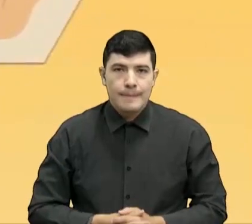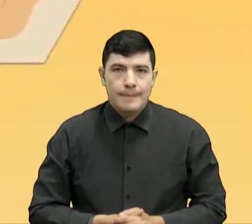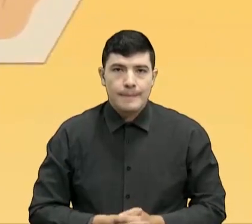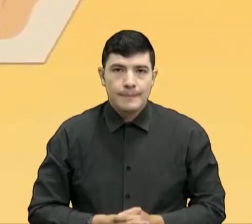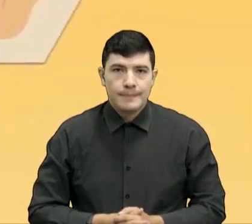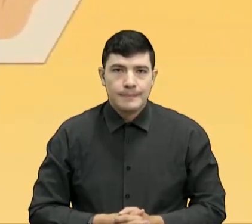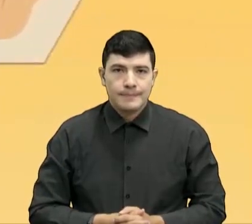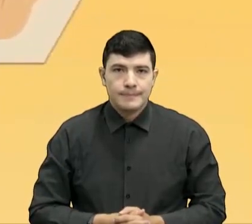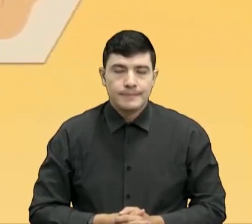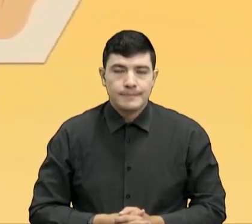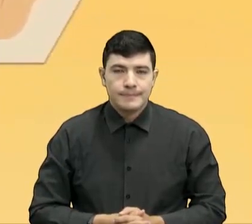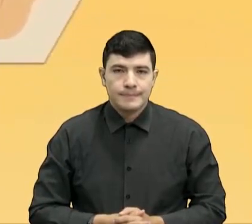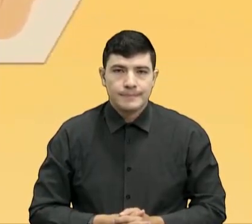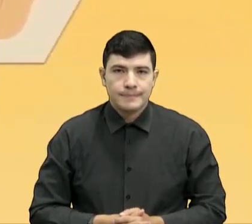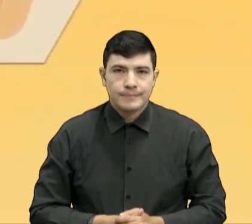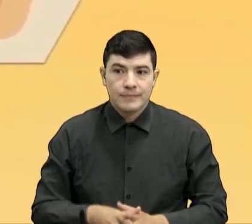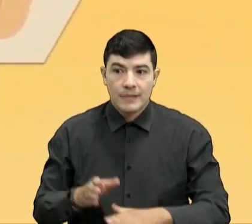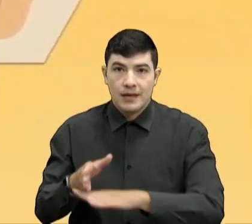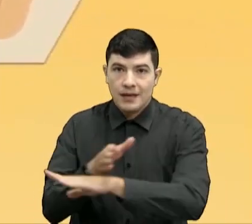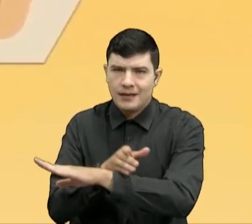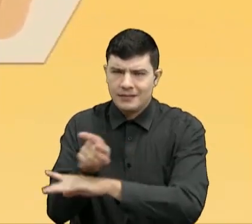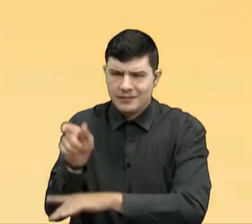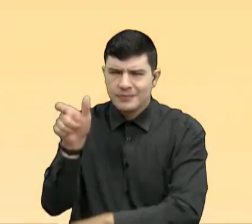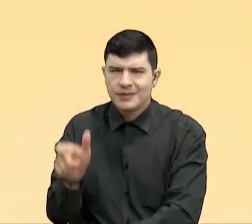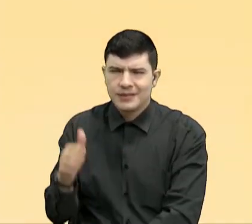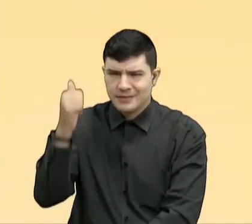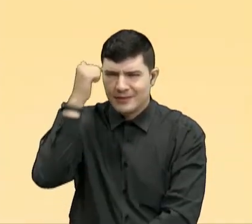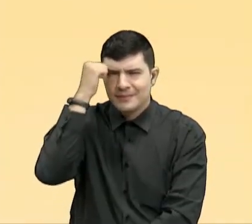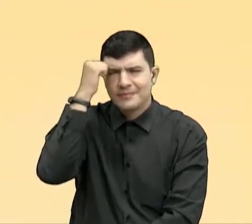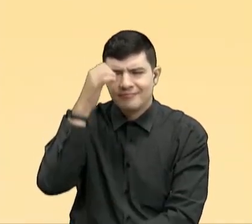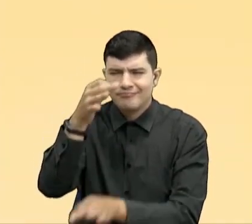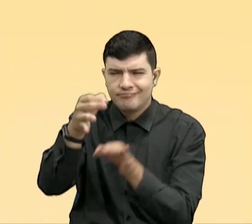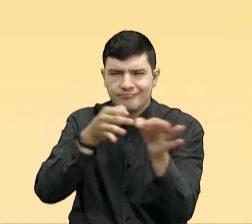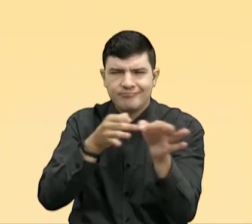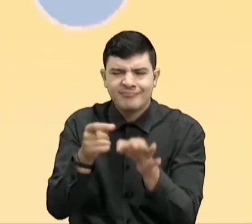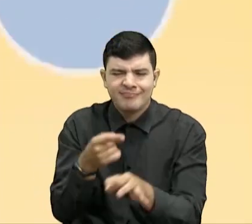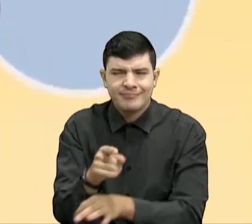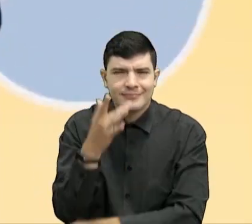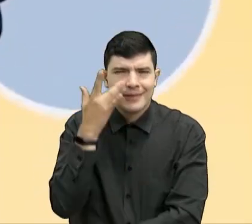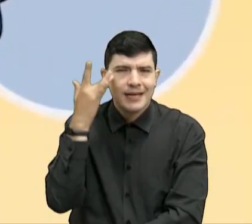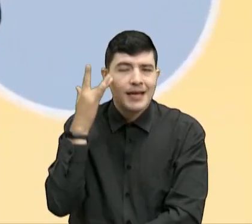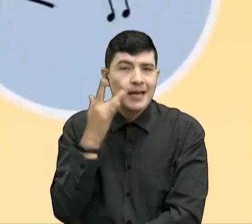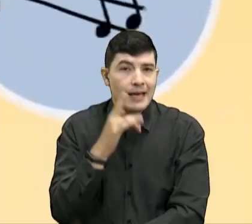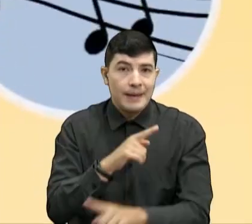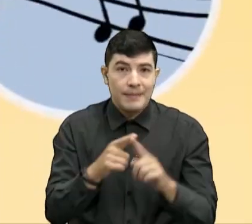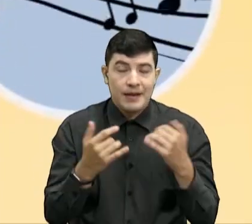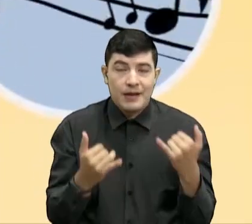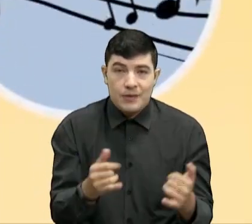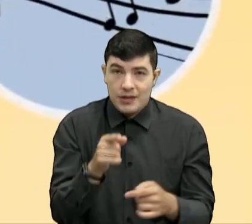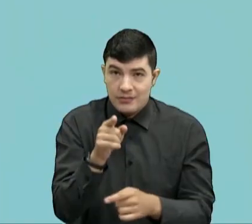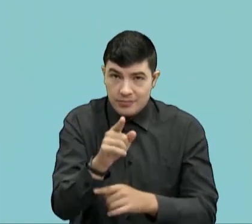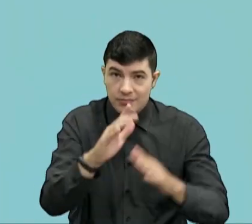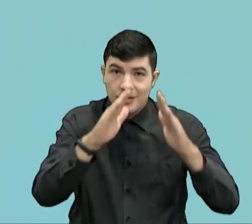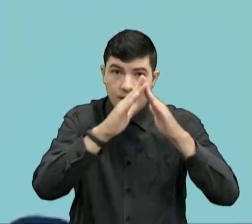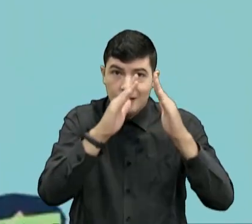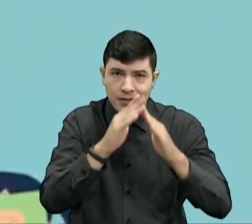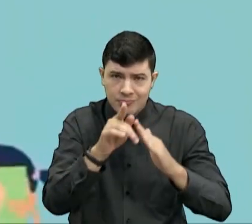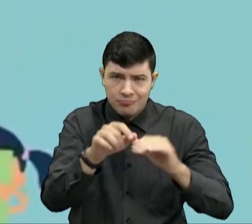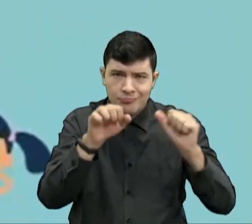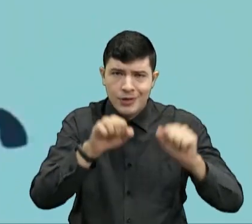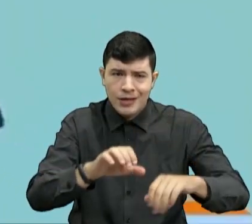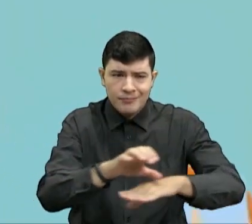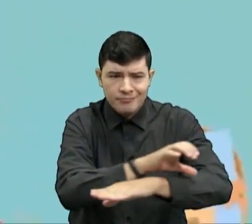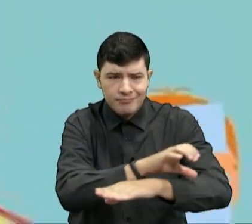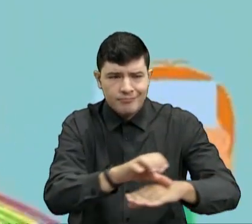Nuestro profe ya te explicó todos tus sentidos. Ahora es momento que desde tu casita sigas aprendiendo